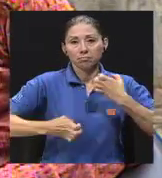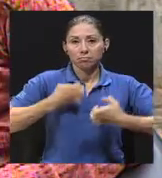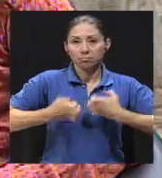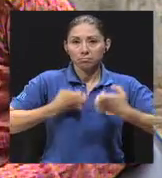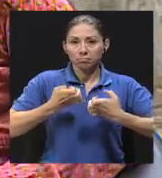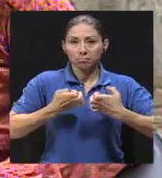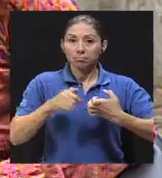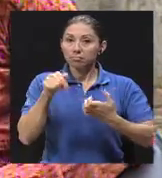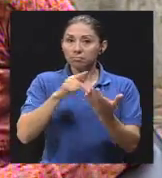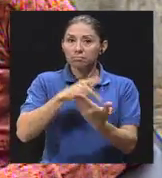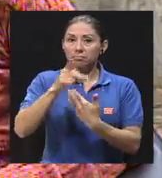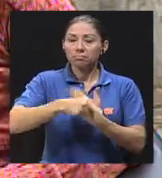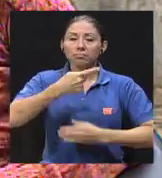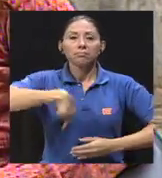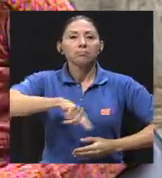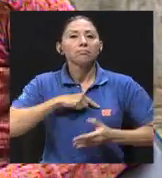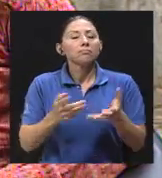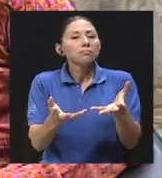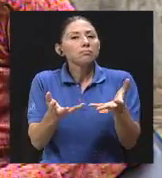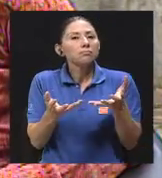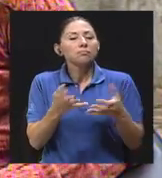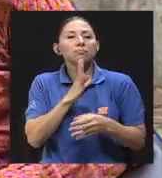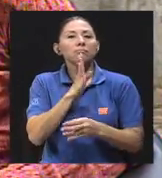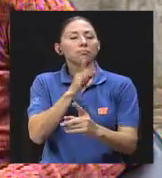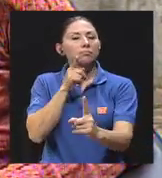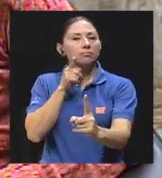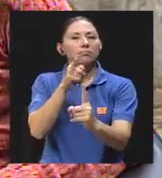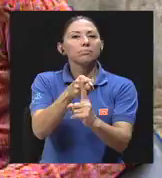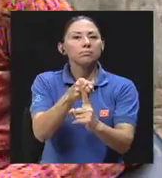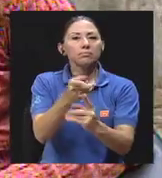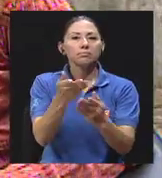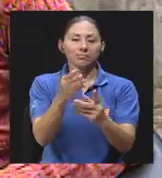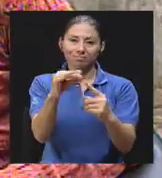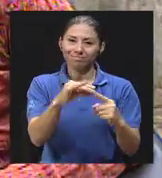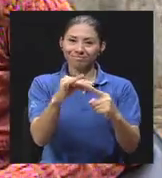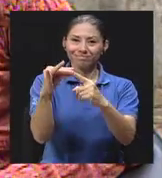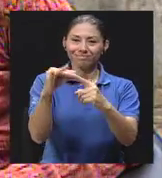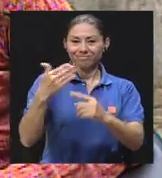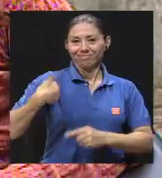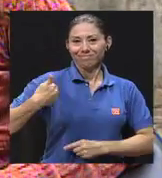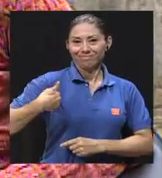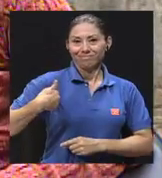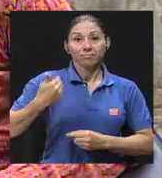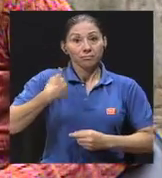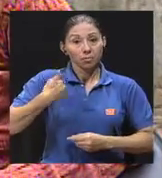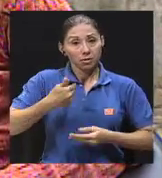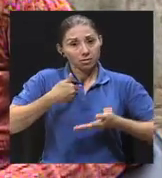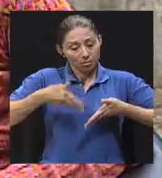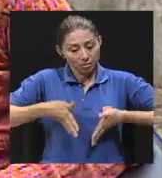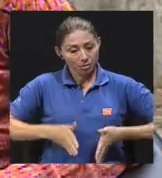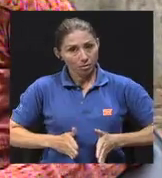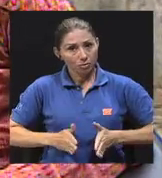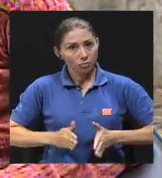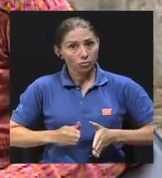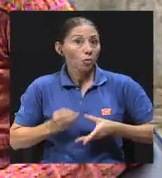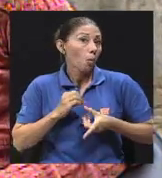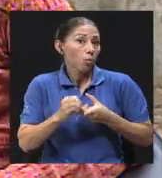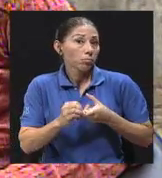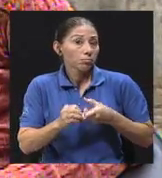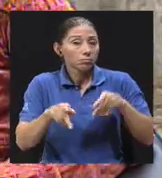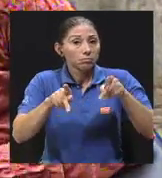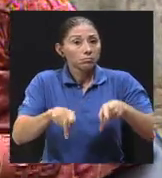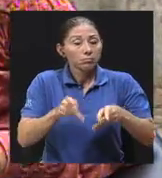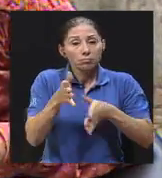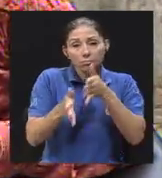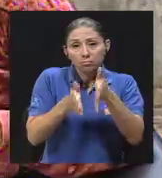el programa de hoy queremos dirigirnos especialmente a los hombres. Y especialmente aquellos hombres que son padres, cuidadores o cuidadores